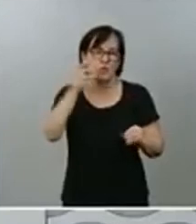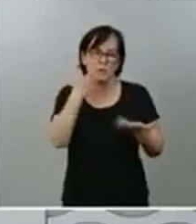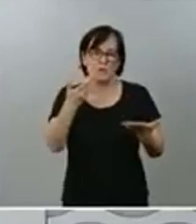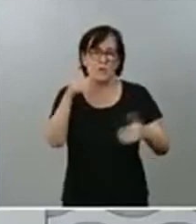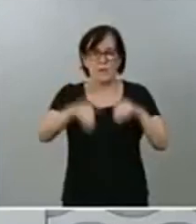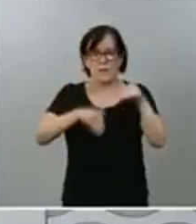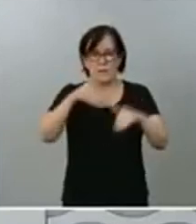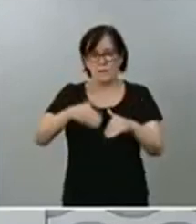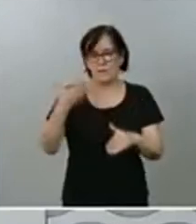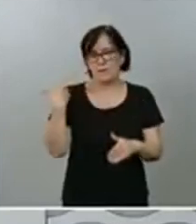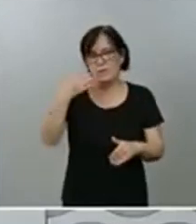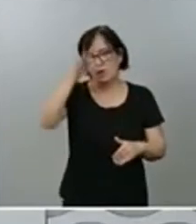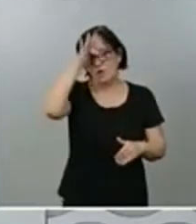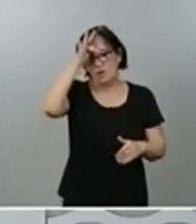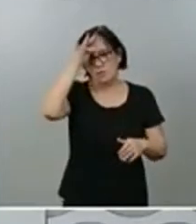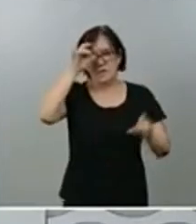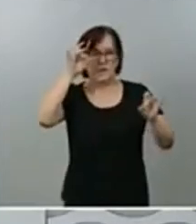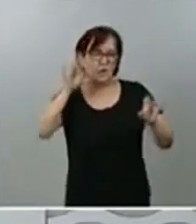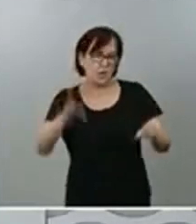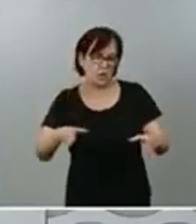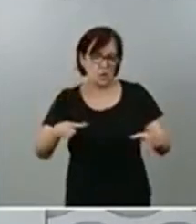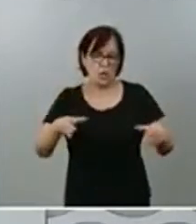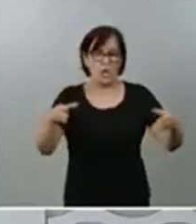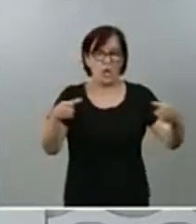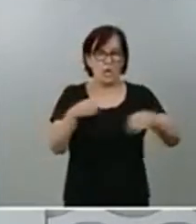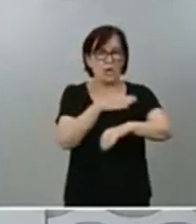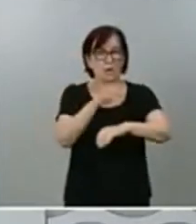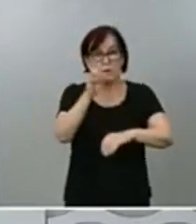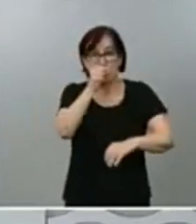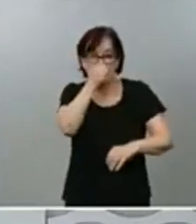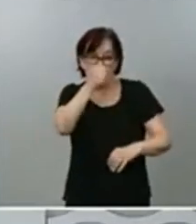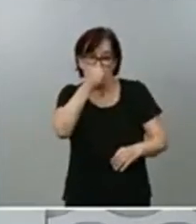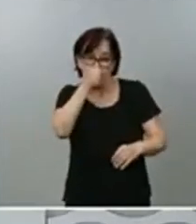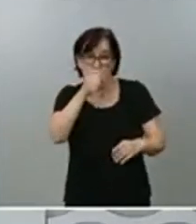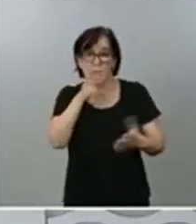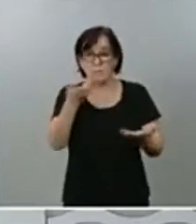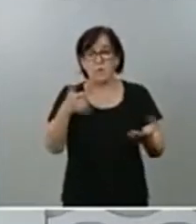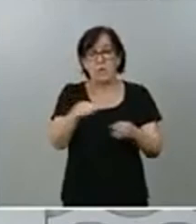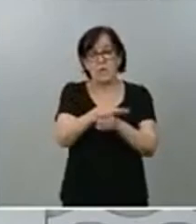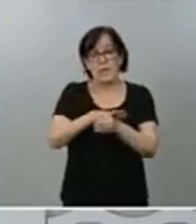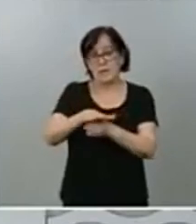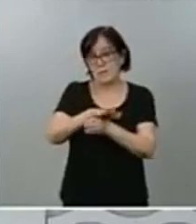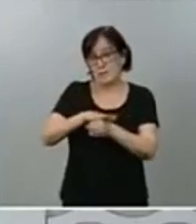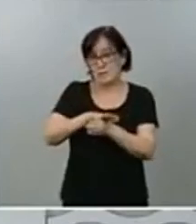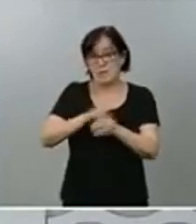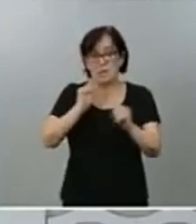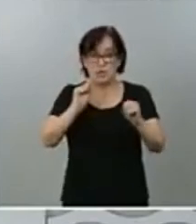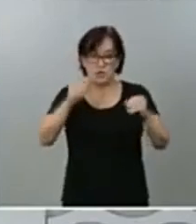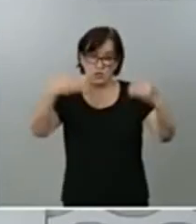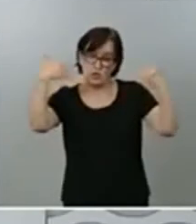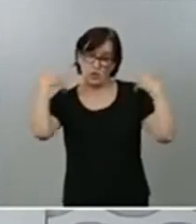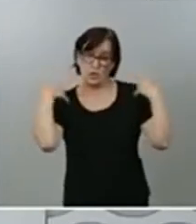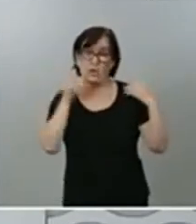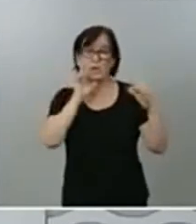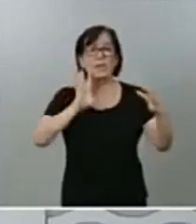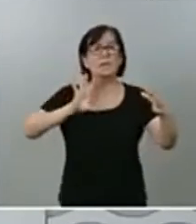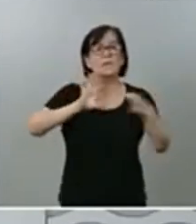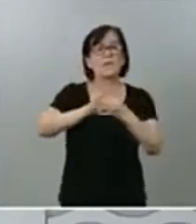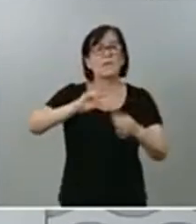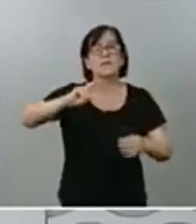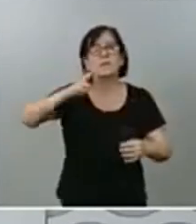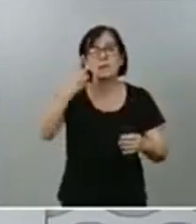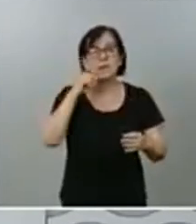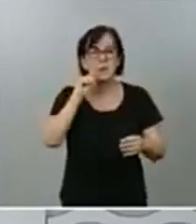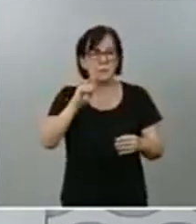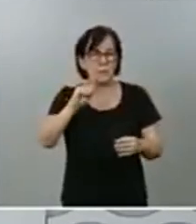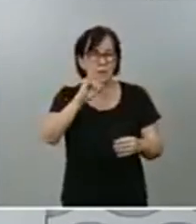pasado domingo, al igual que a la ejecutiva del Partido Socialista en el ámbito de su competencia. En relación con la segunda pregunta, Juan, creo